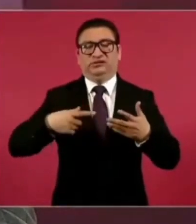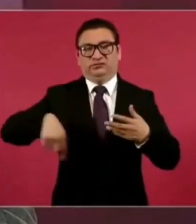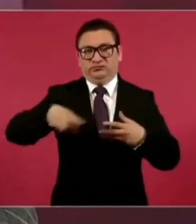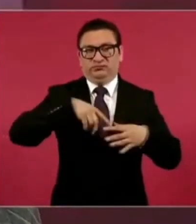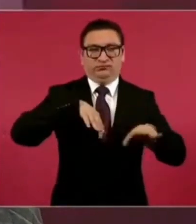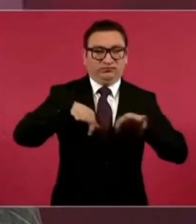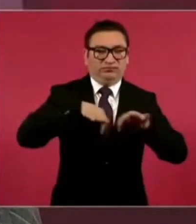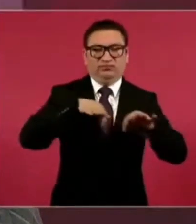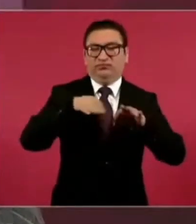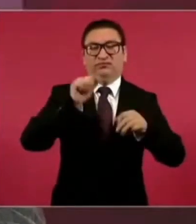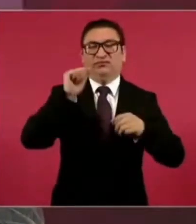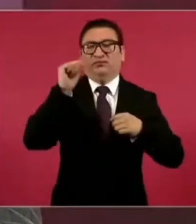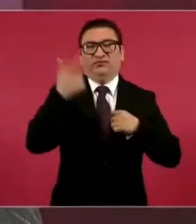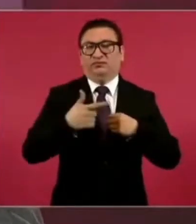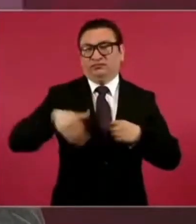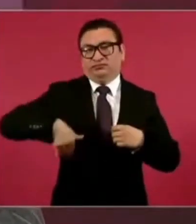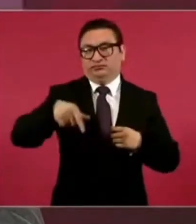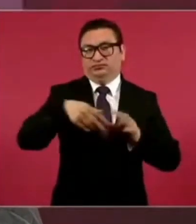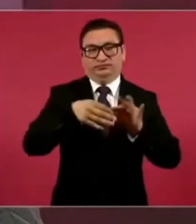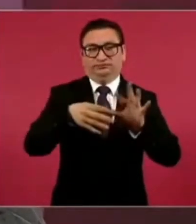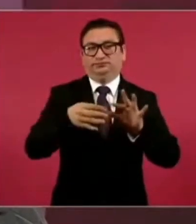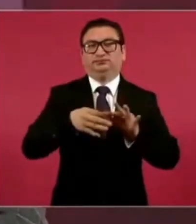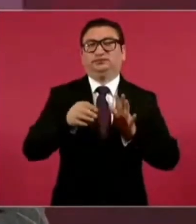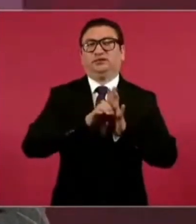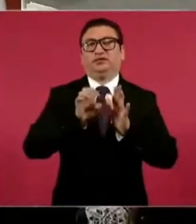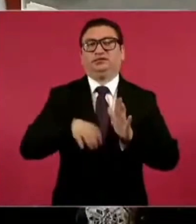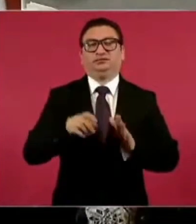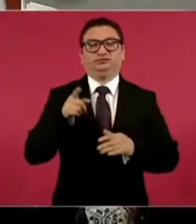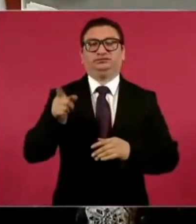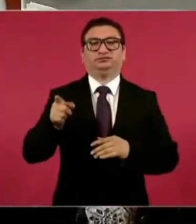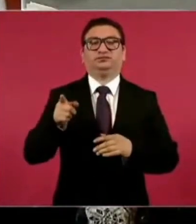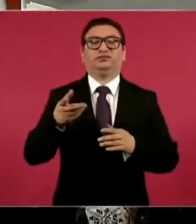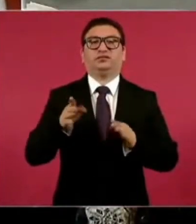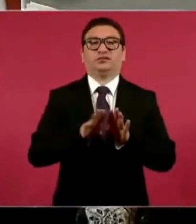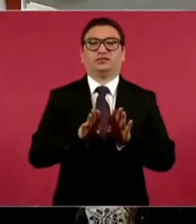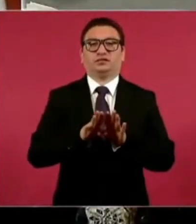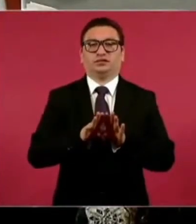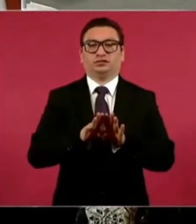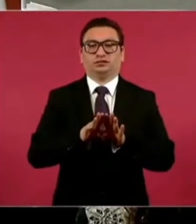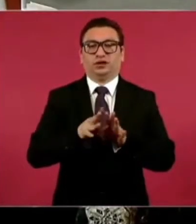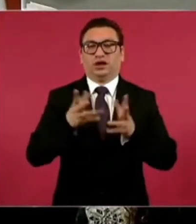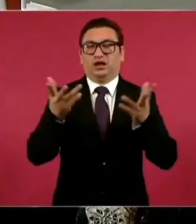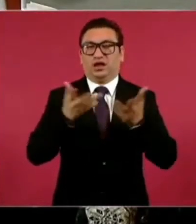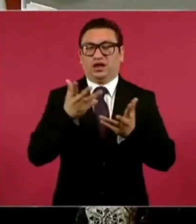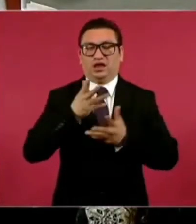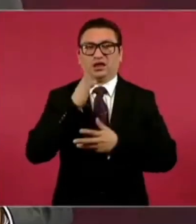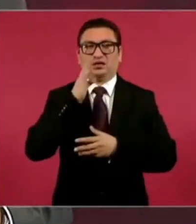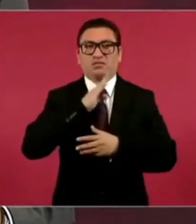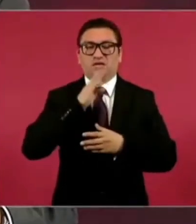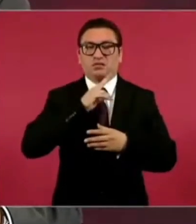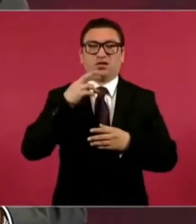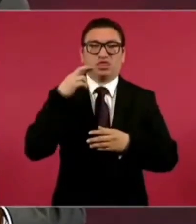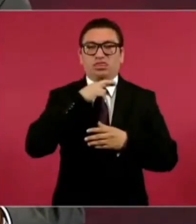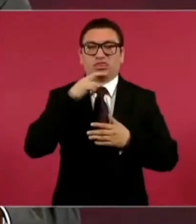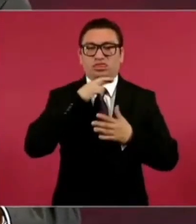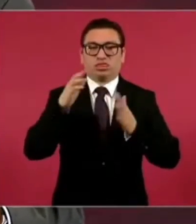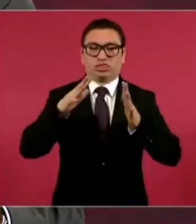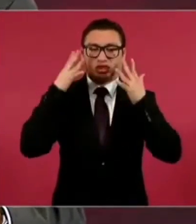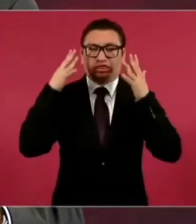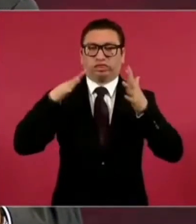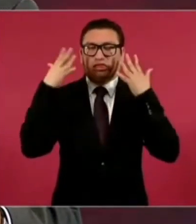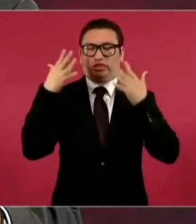O esto de que se están haciendo las cosas muy a prisa